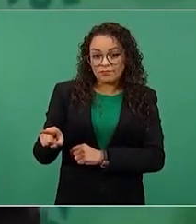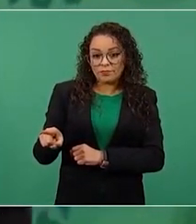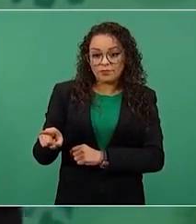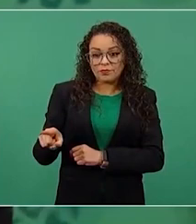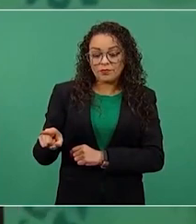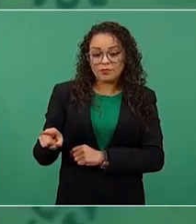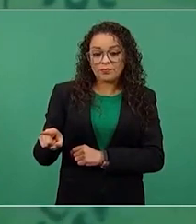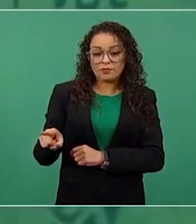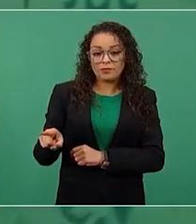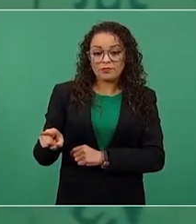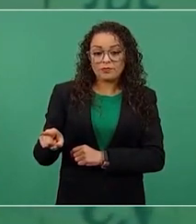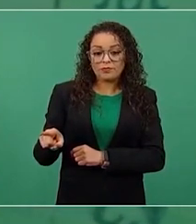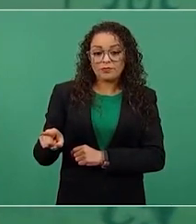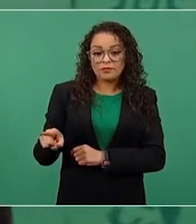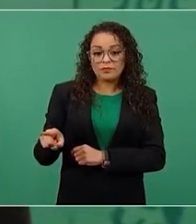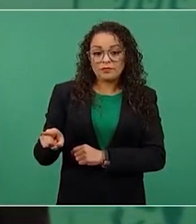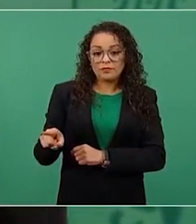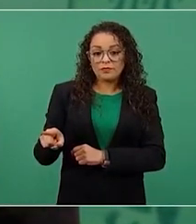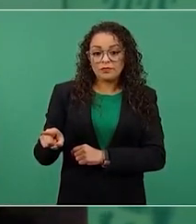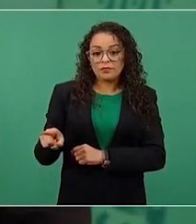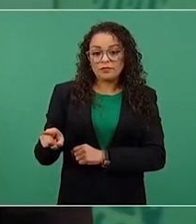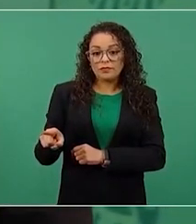le hayan